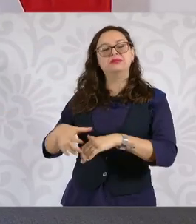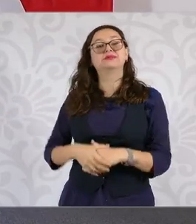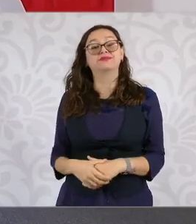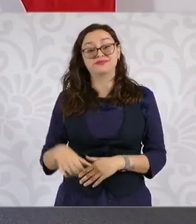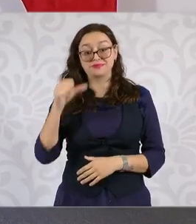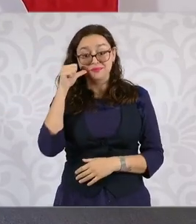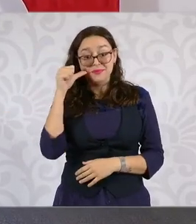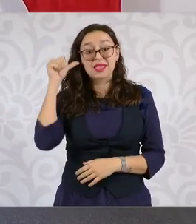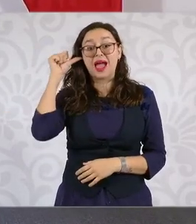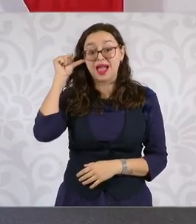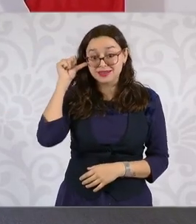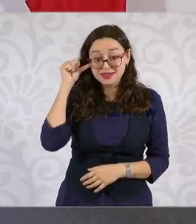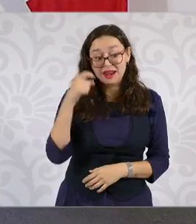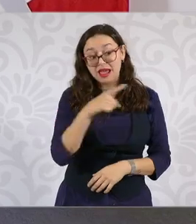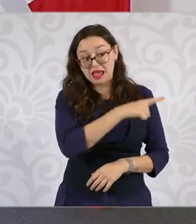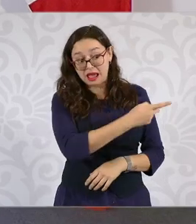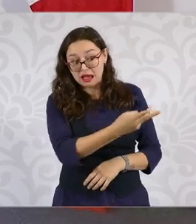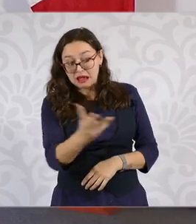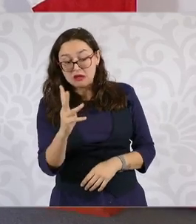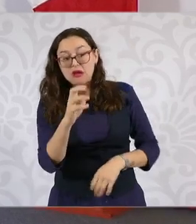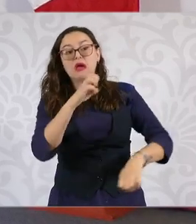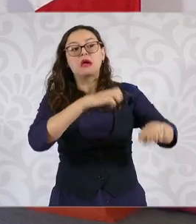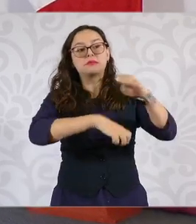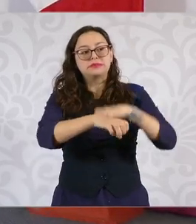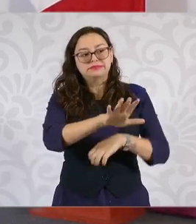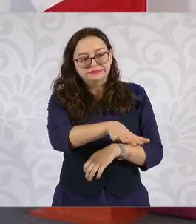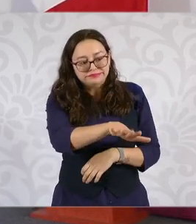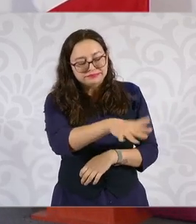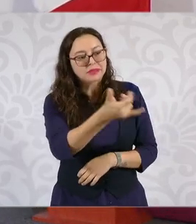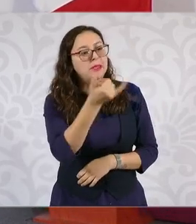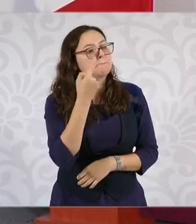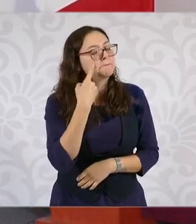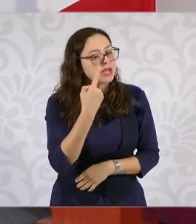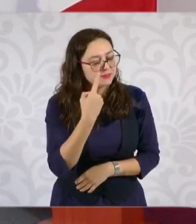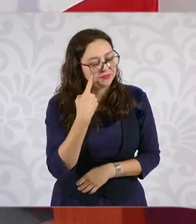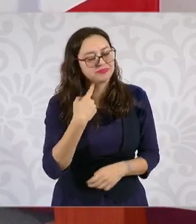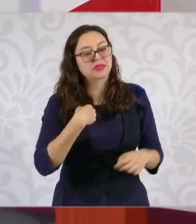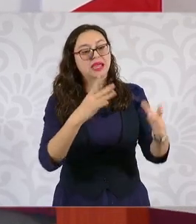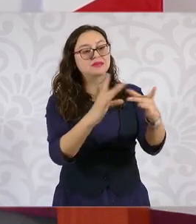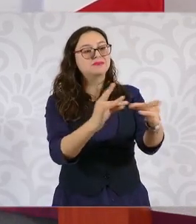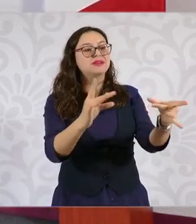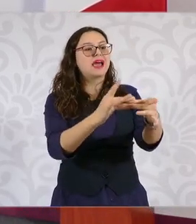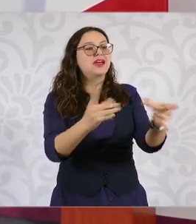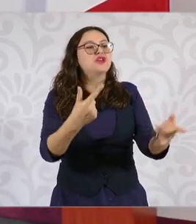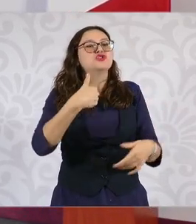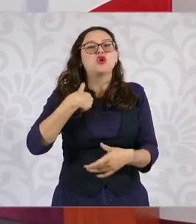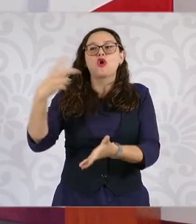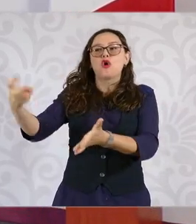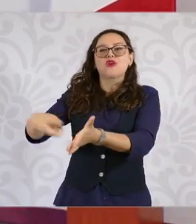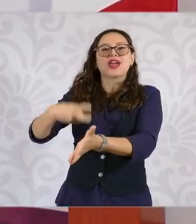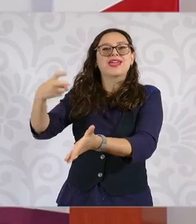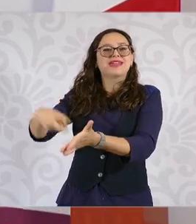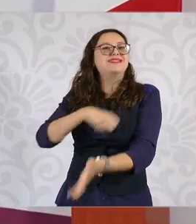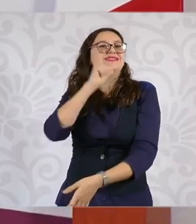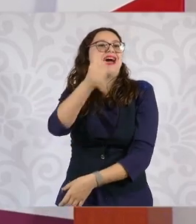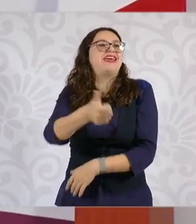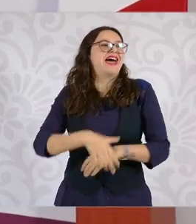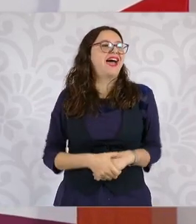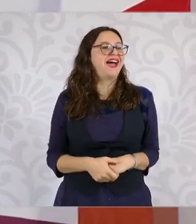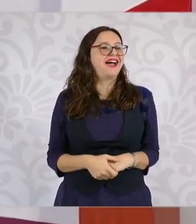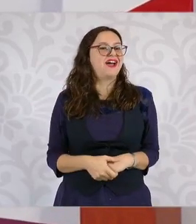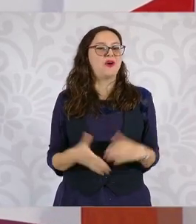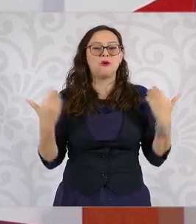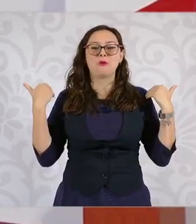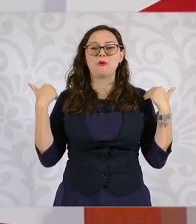ayer es lo que he dicho en otras ocasiones. Si eso fuera cierto, pues era mucho más fácil hacer una reforma al Poder